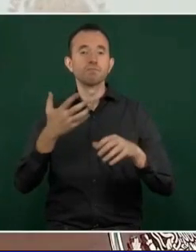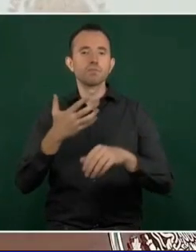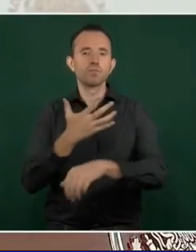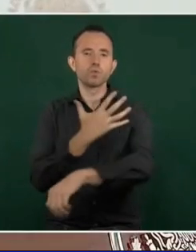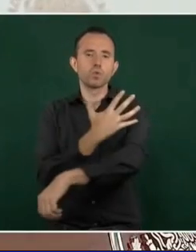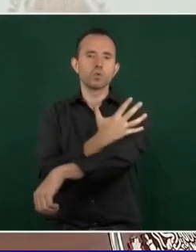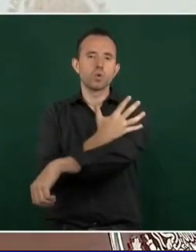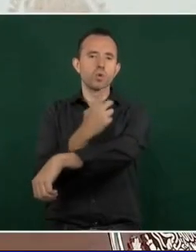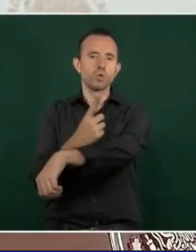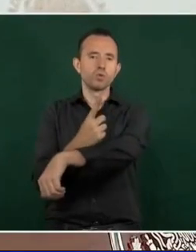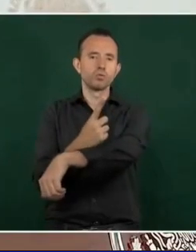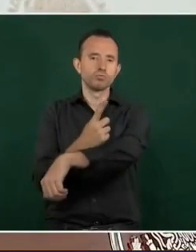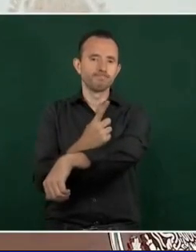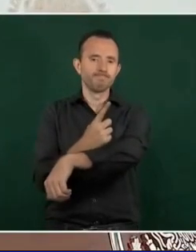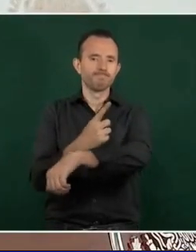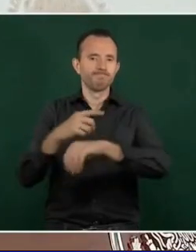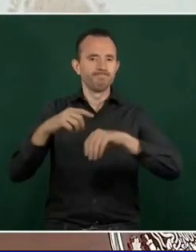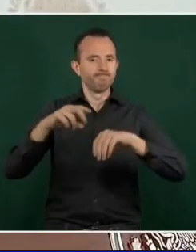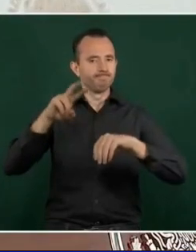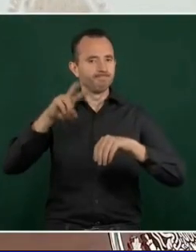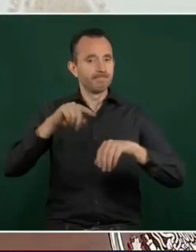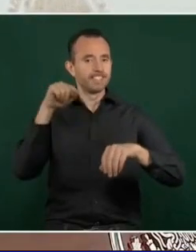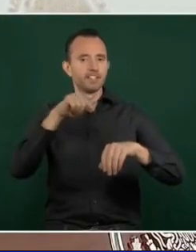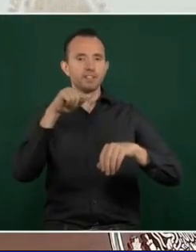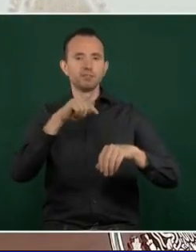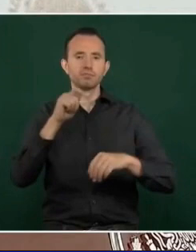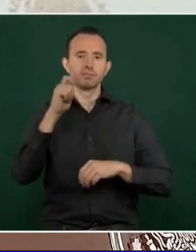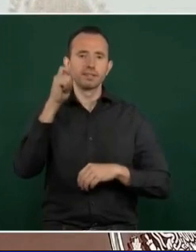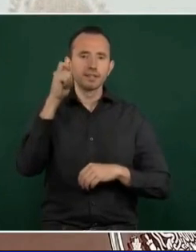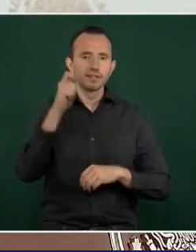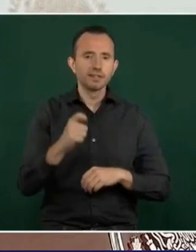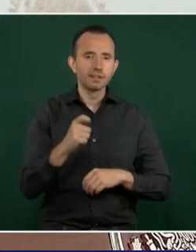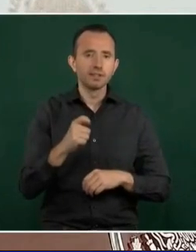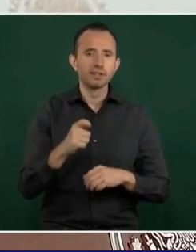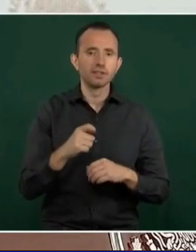que es una regla de oro de la democracia.